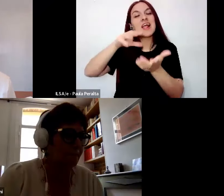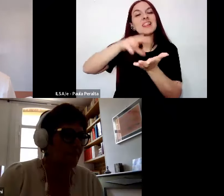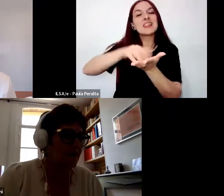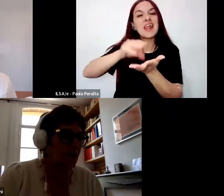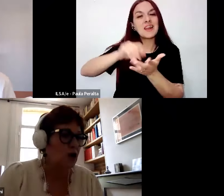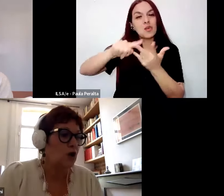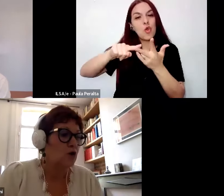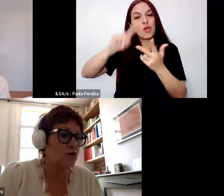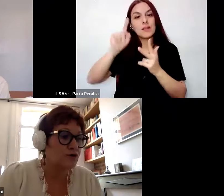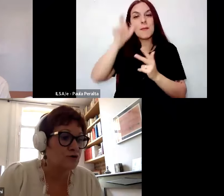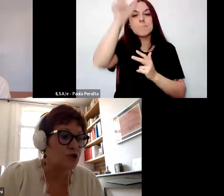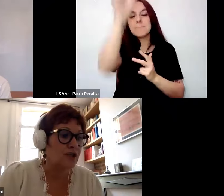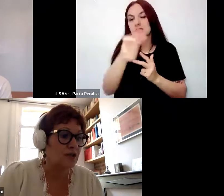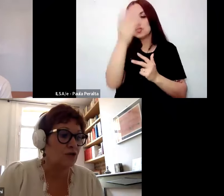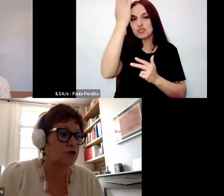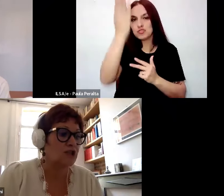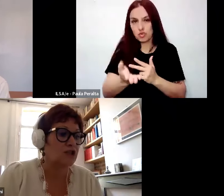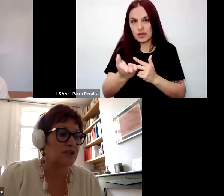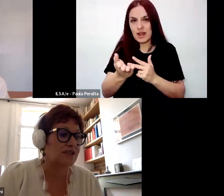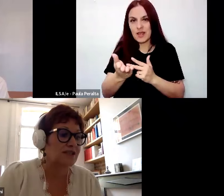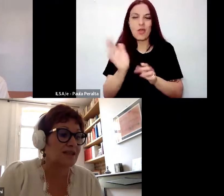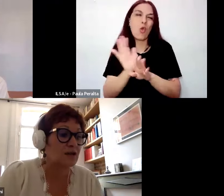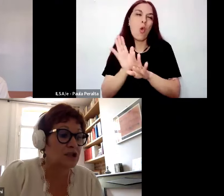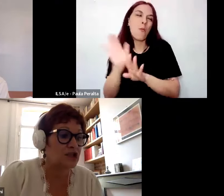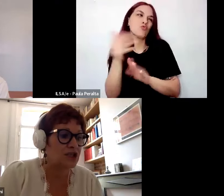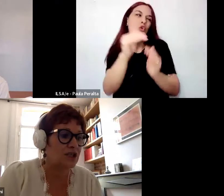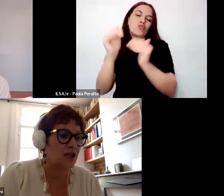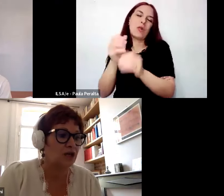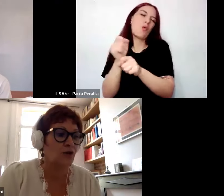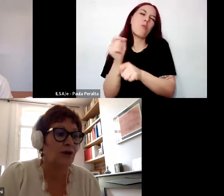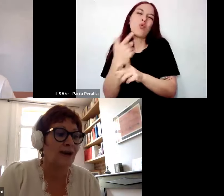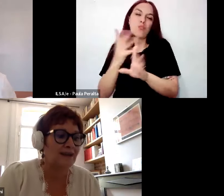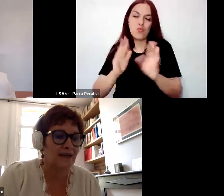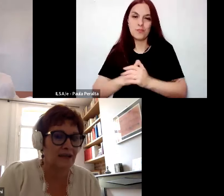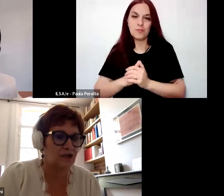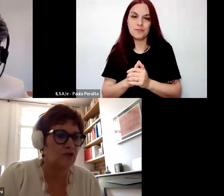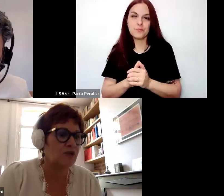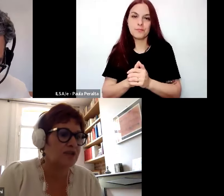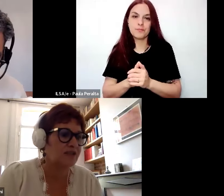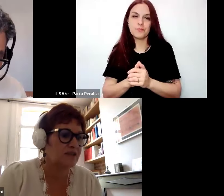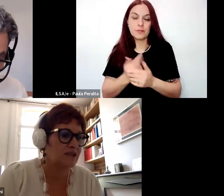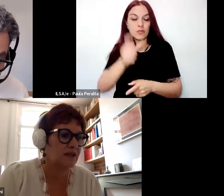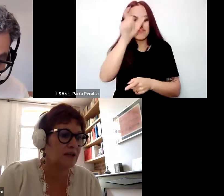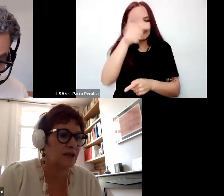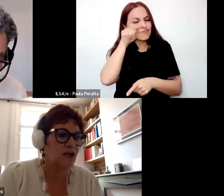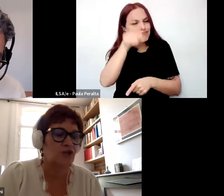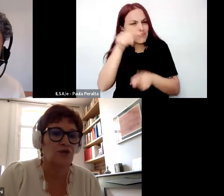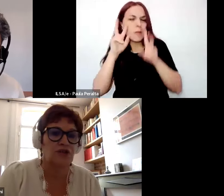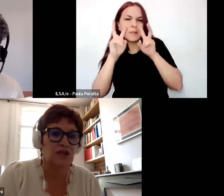sujeto definido de forma común. El sujeto de la investigación se enriquece en la